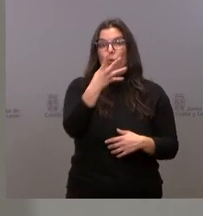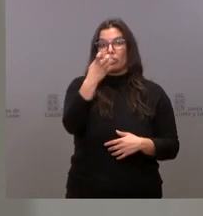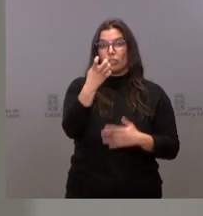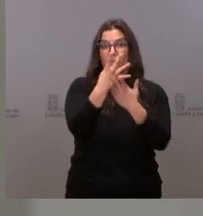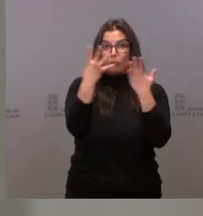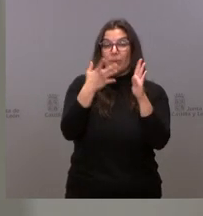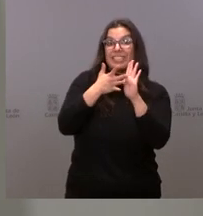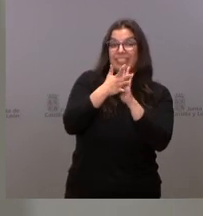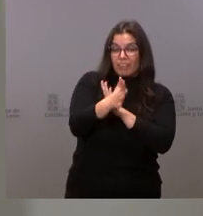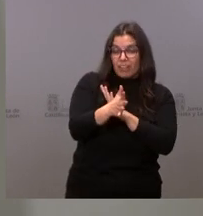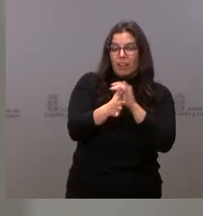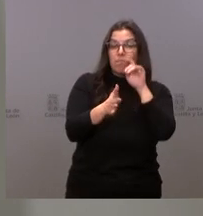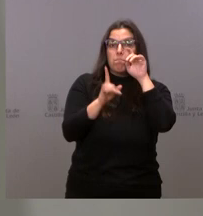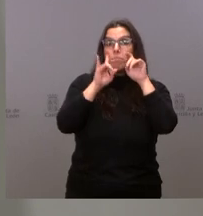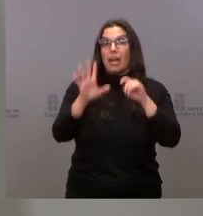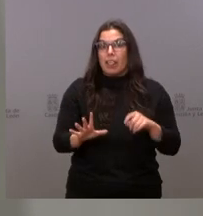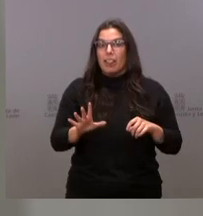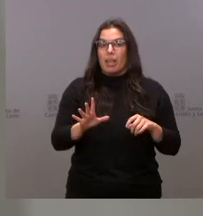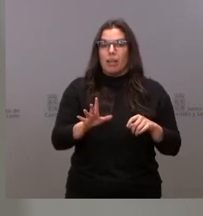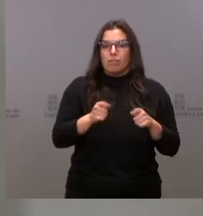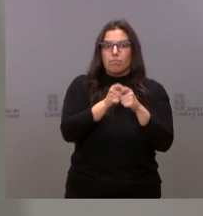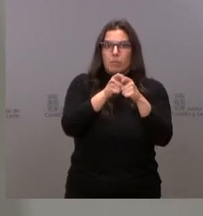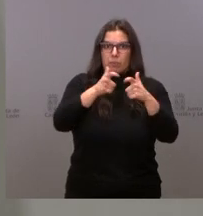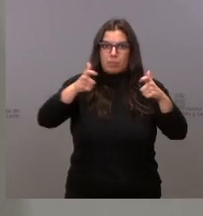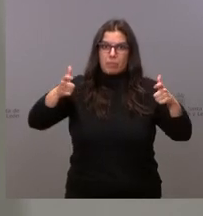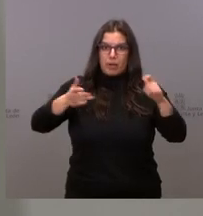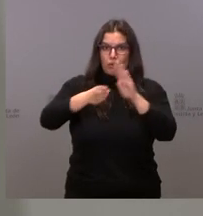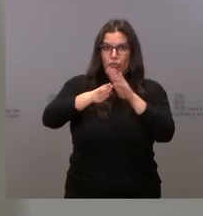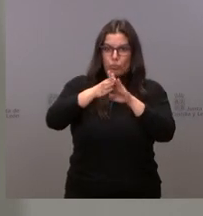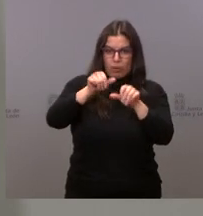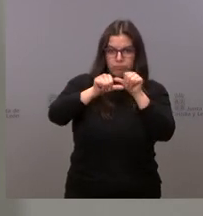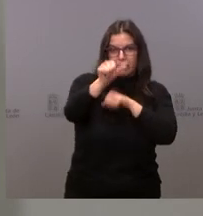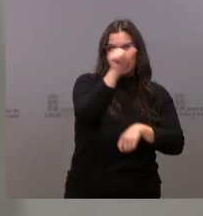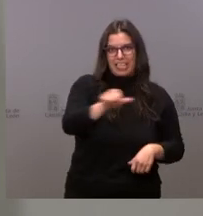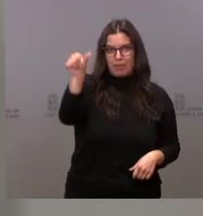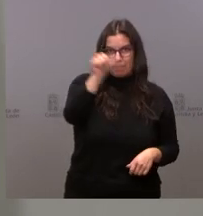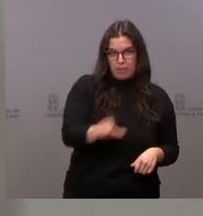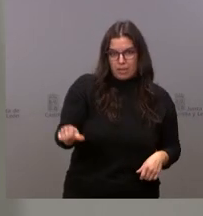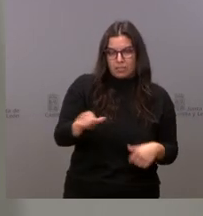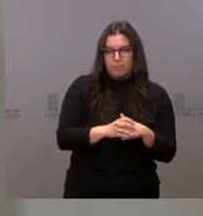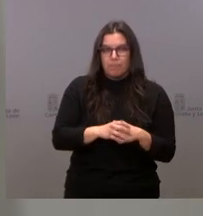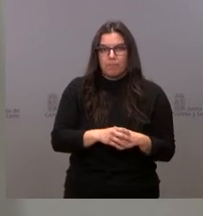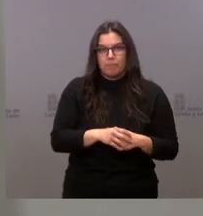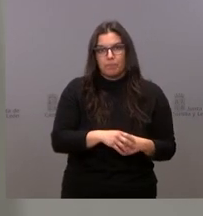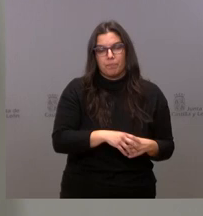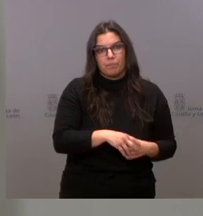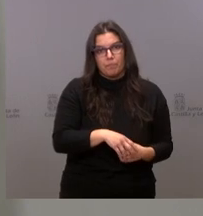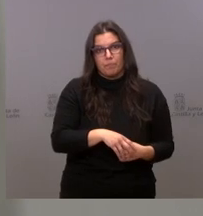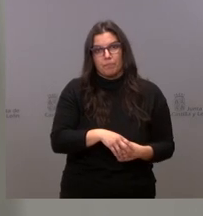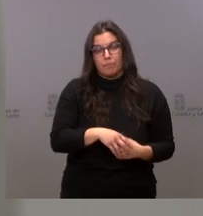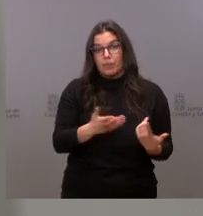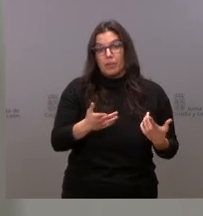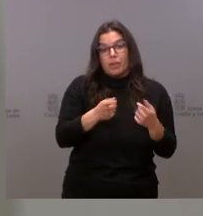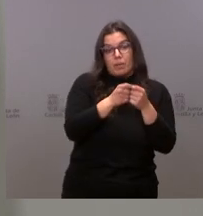prever que el crecimiento va a continuar durante las próximas semanas. Las razones de crecimiento son